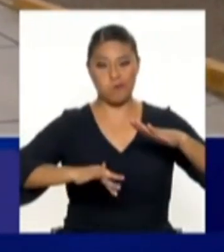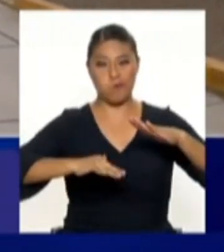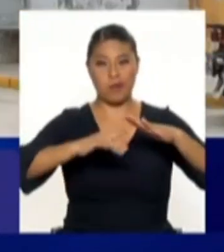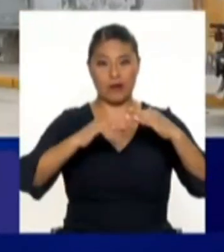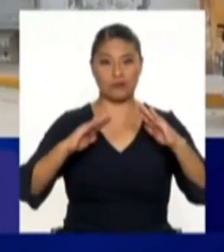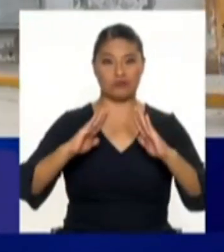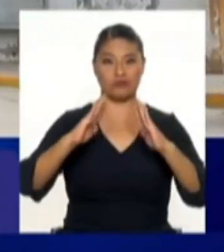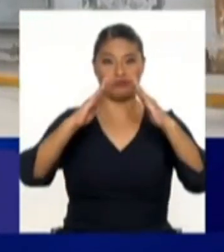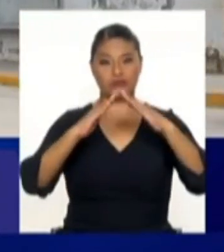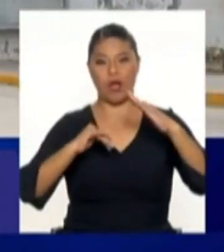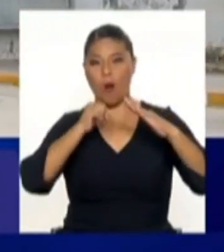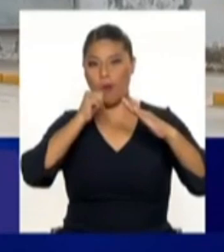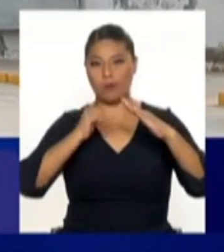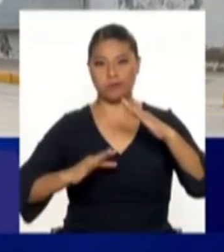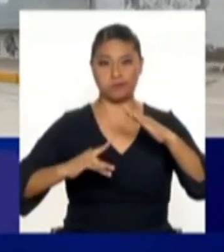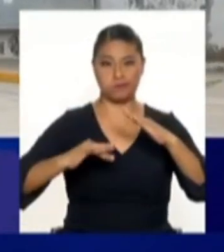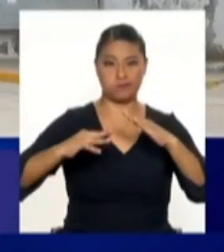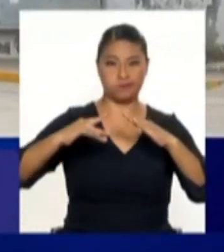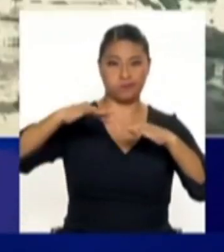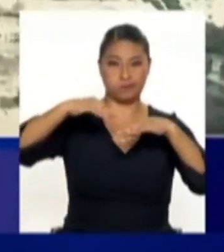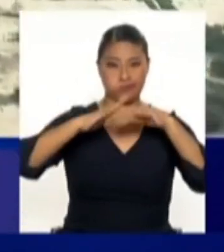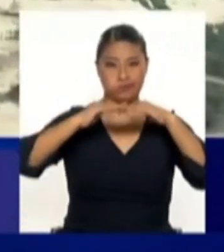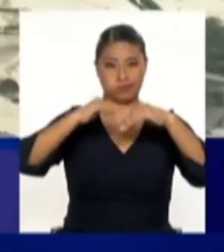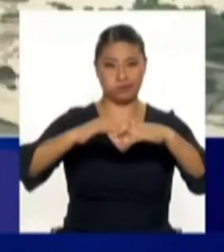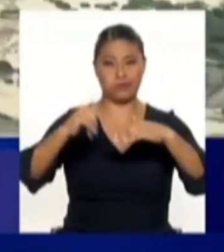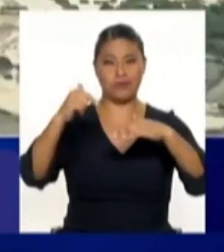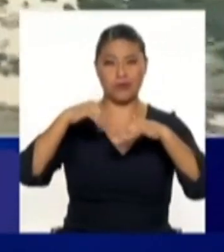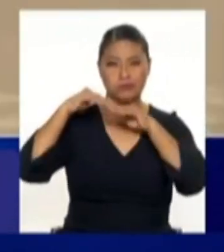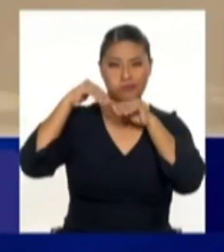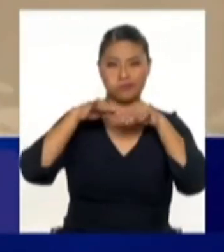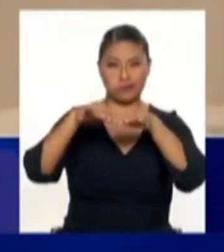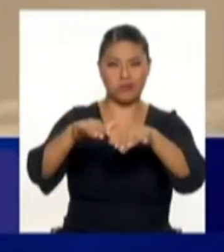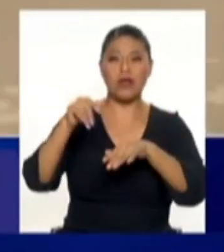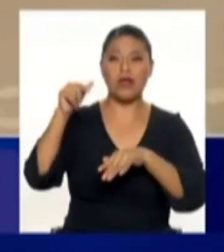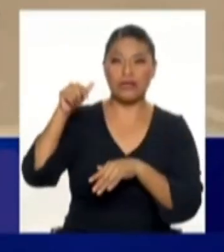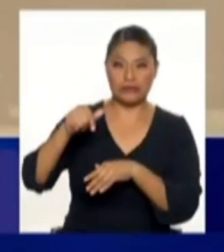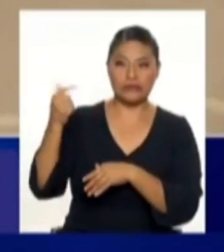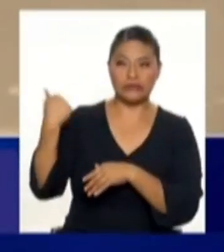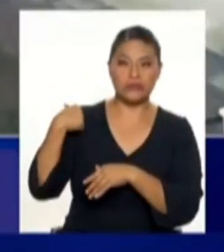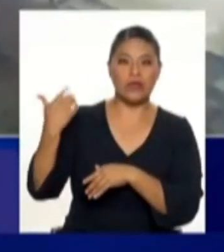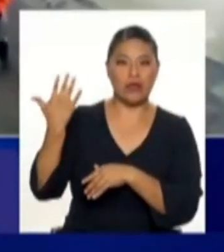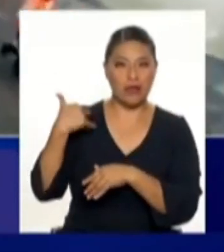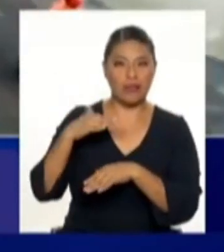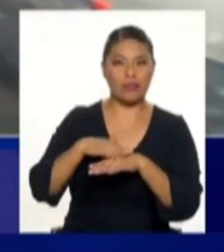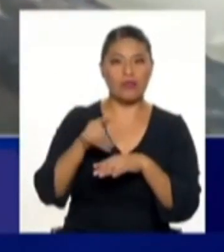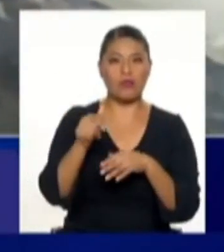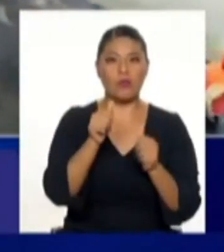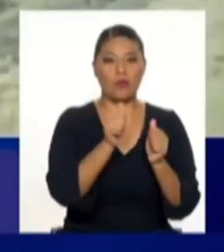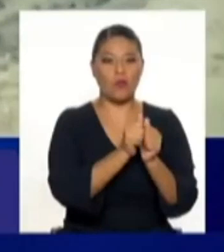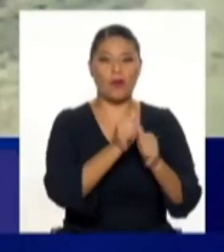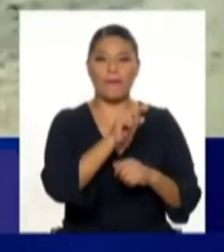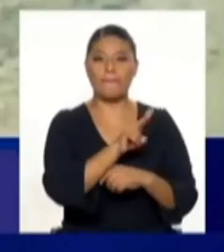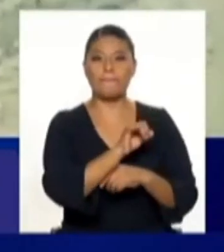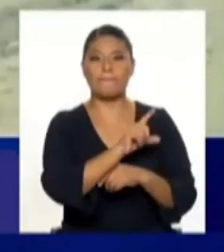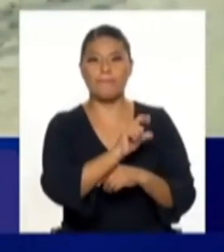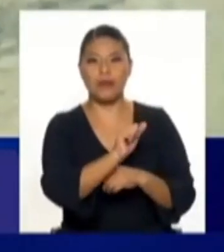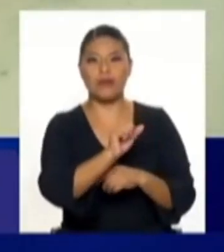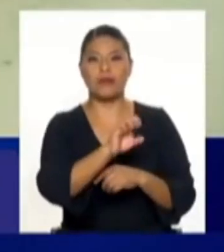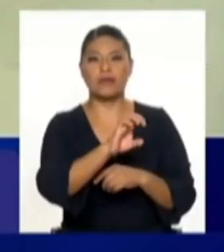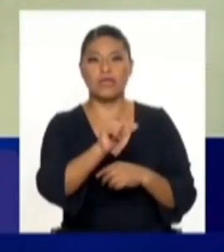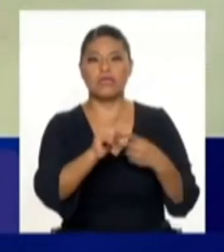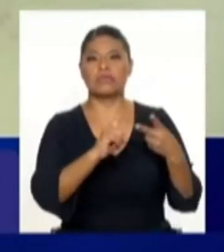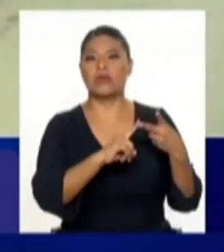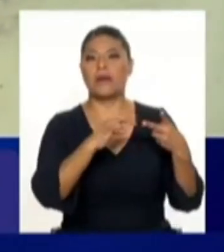el pecho, esos pueblos, esos distritos estaban justamente arraigados al Valle de la Leche y estaba Mochumí,